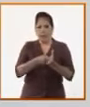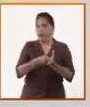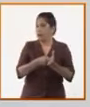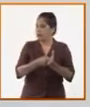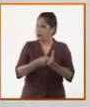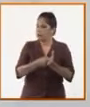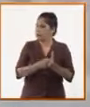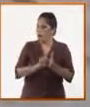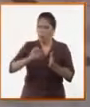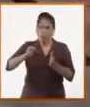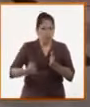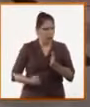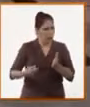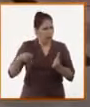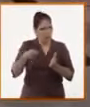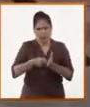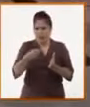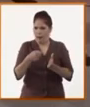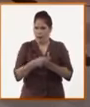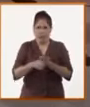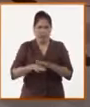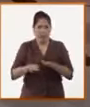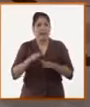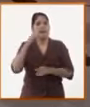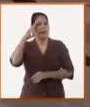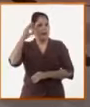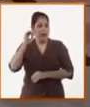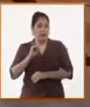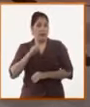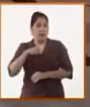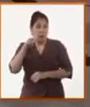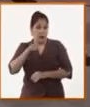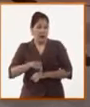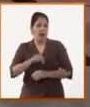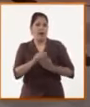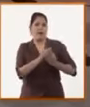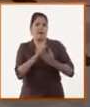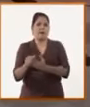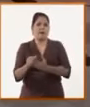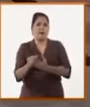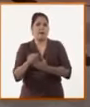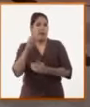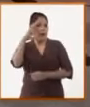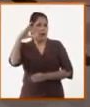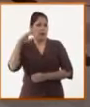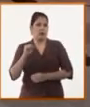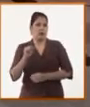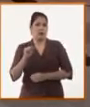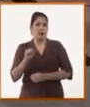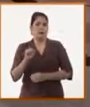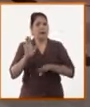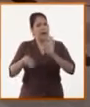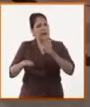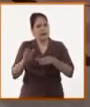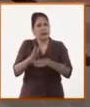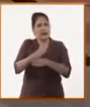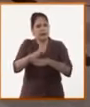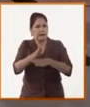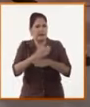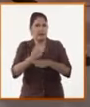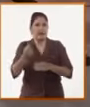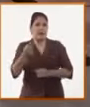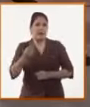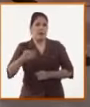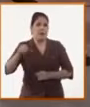ingresos, como cada año, pero este año también tiene diferencias, porque también se incrementan en el